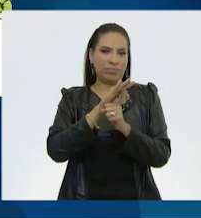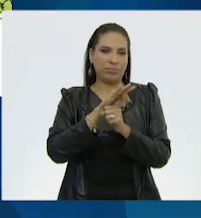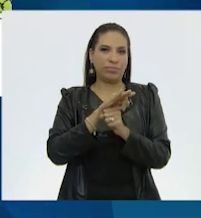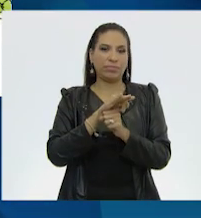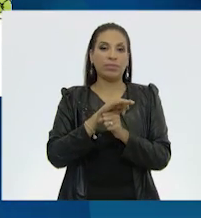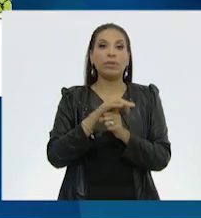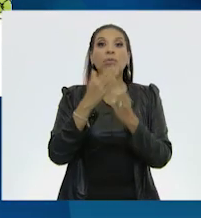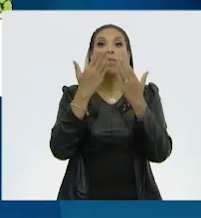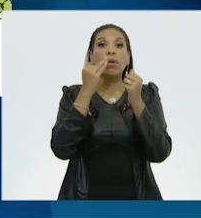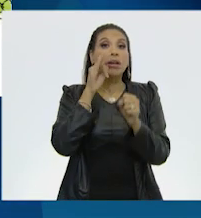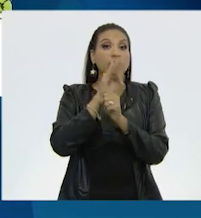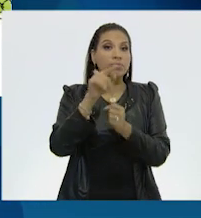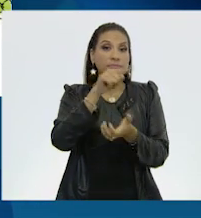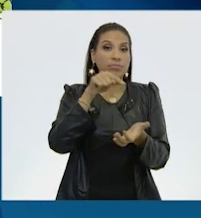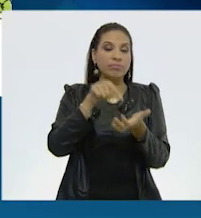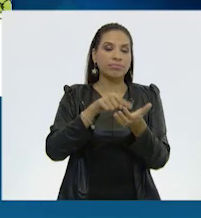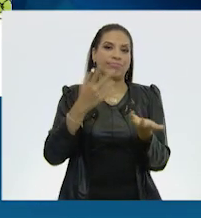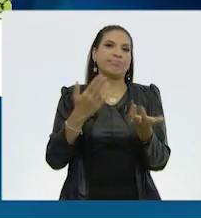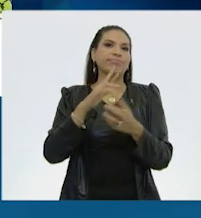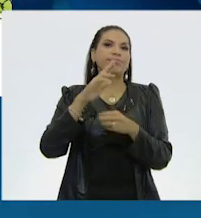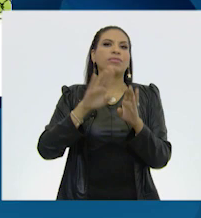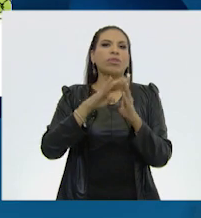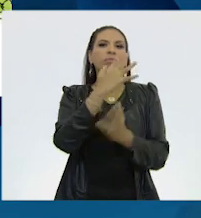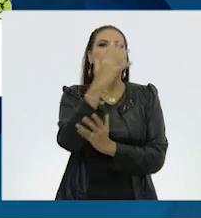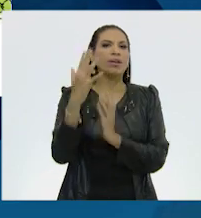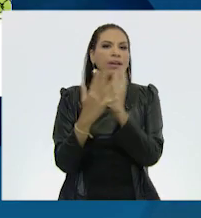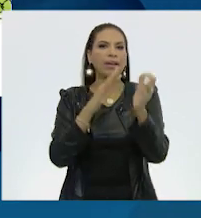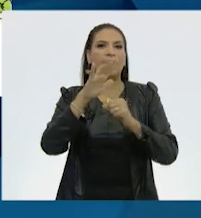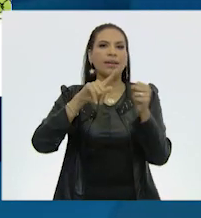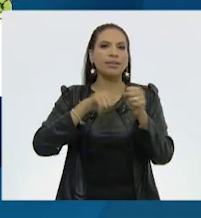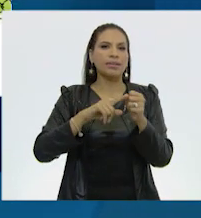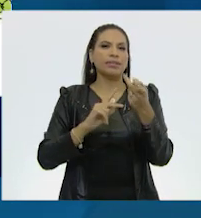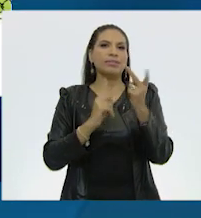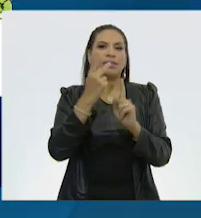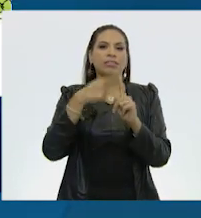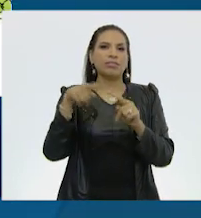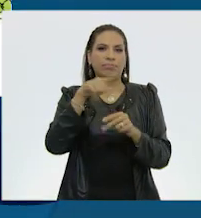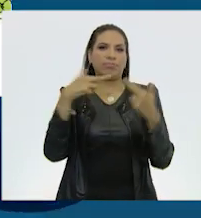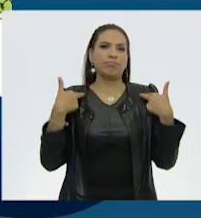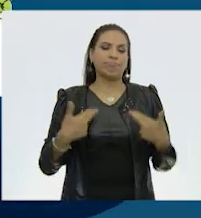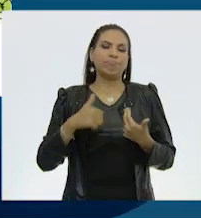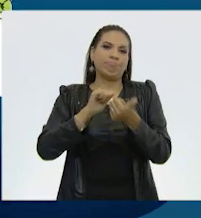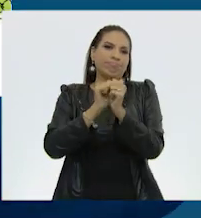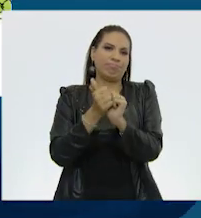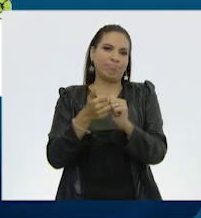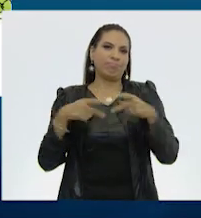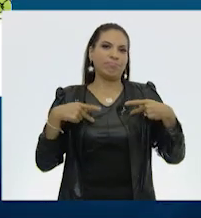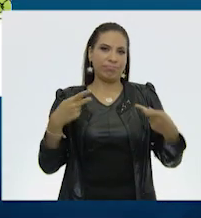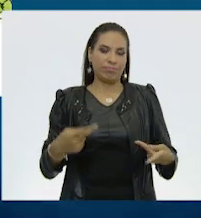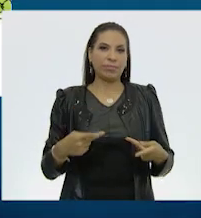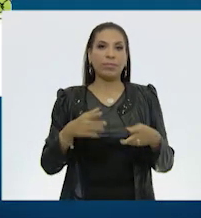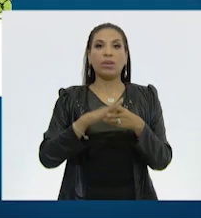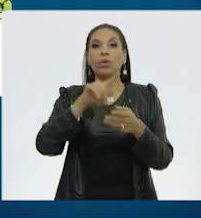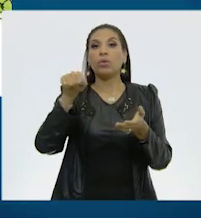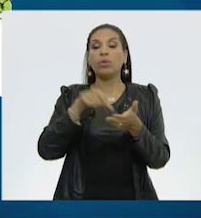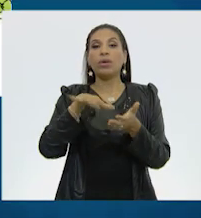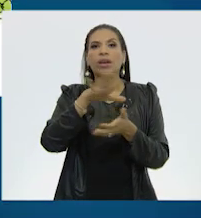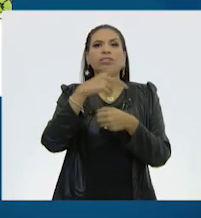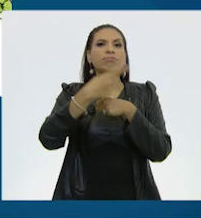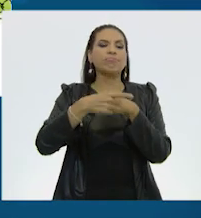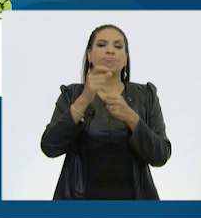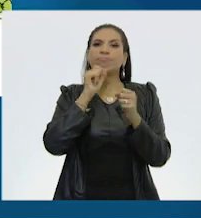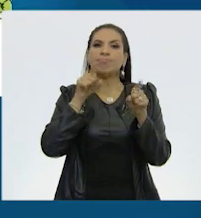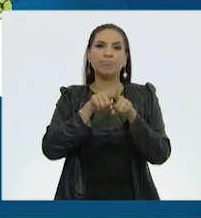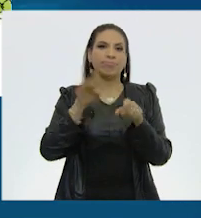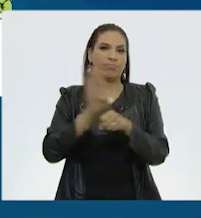Sin áreas protegidas, la naturaleza y los humanos somos más vulnerables. Un entorno dañado no ofrece